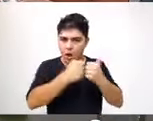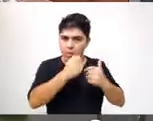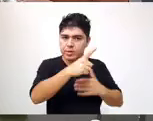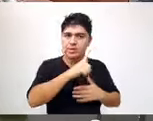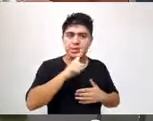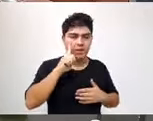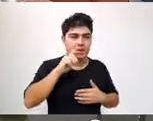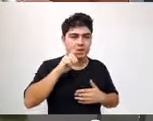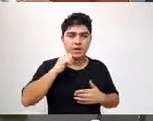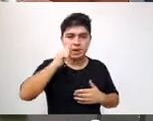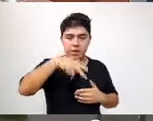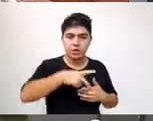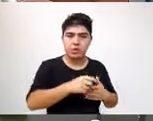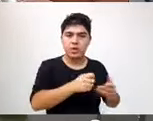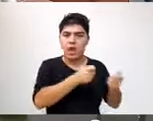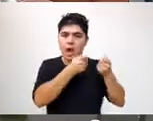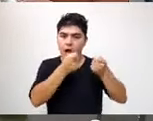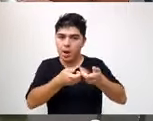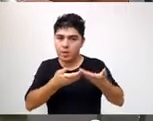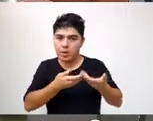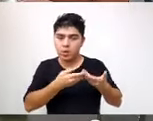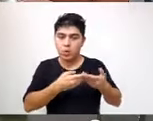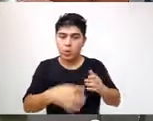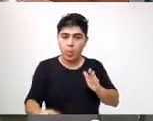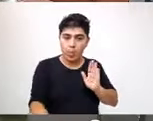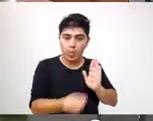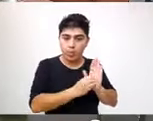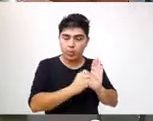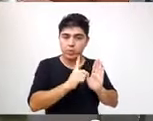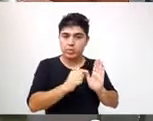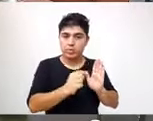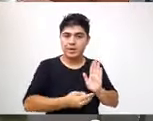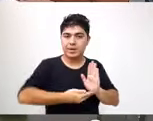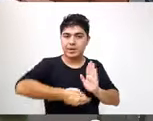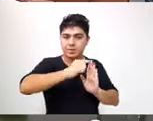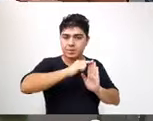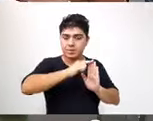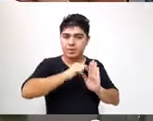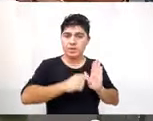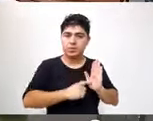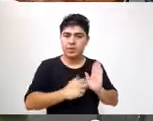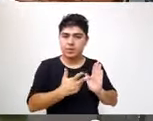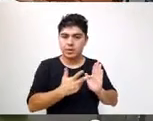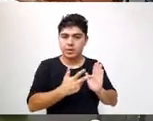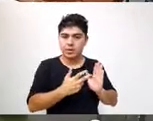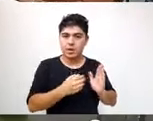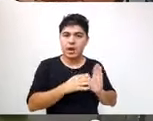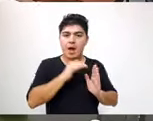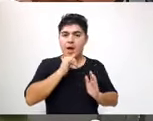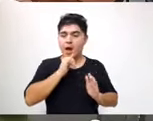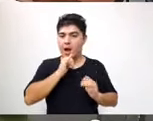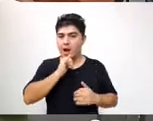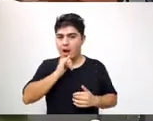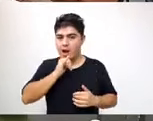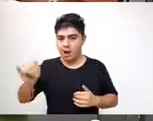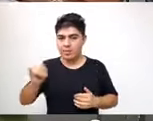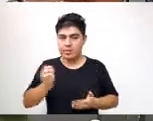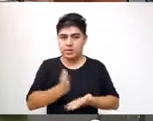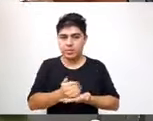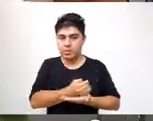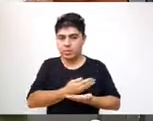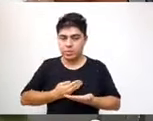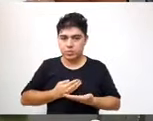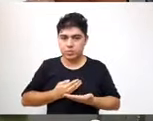aporte económico no reintegrable expresado en el artículo anterior. Artículo 3. Comuníquese al Departamento Ejecutivo.